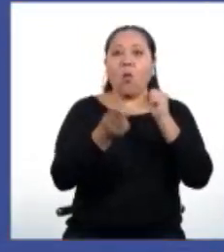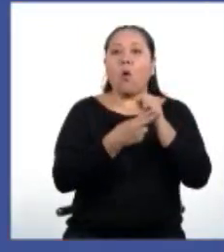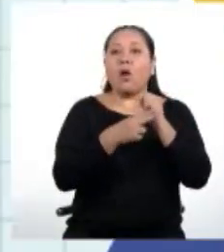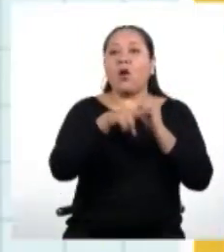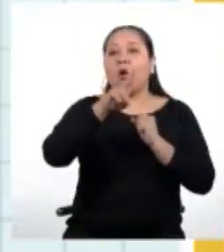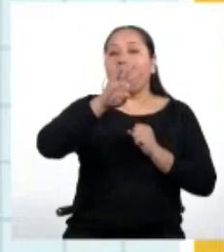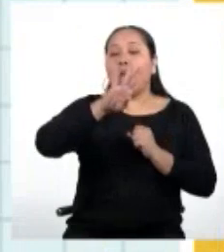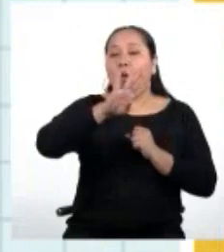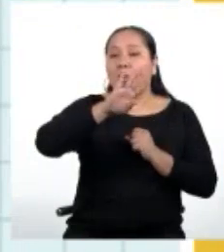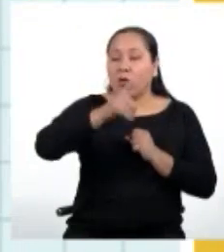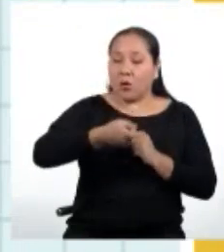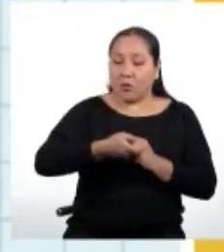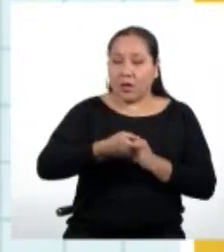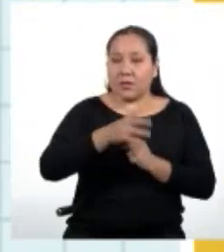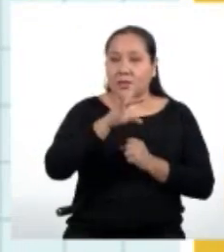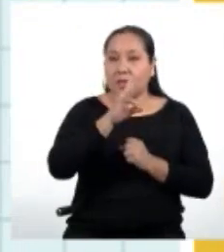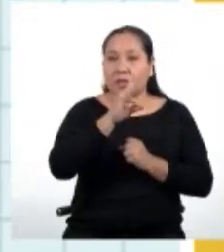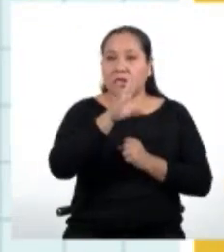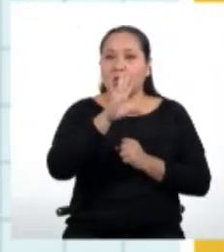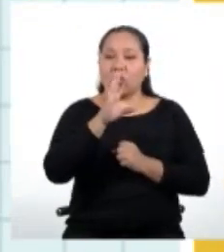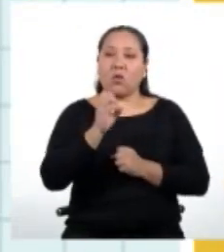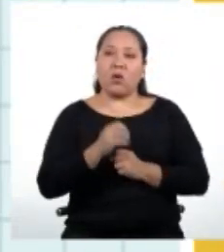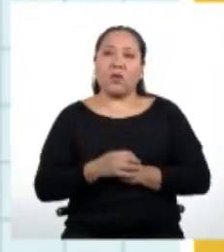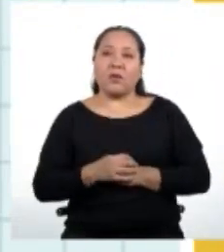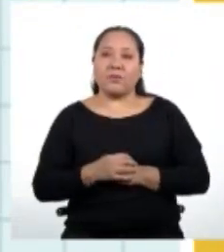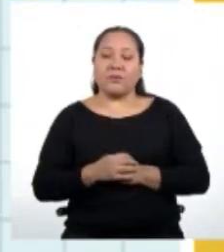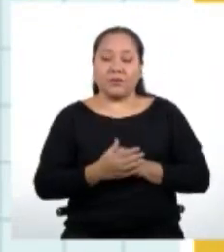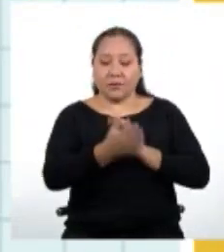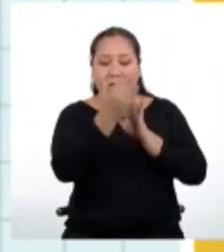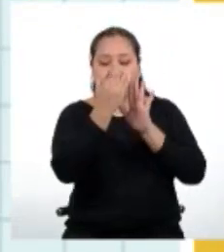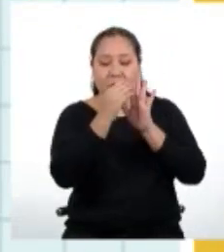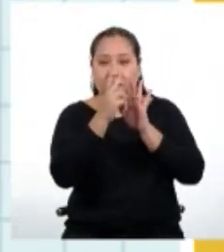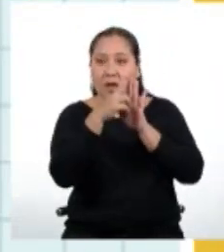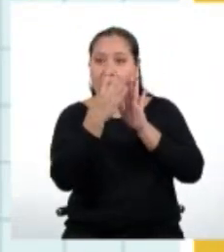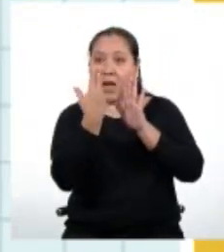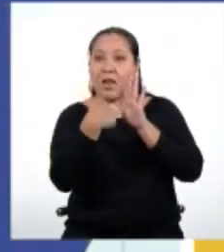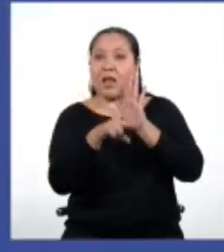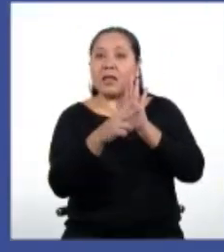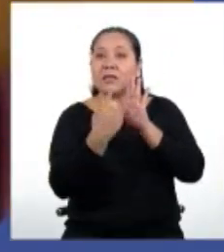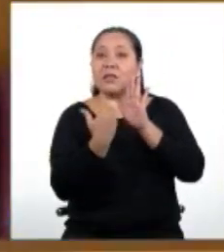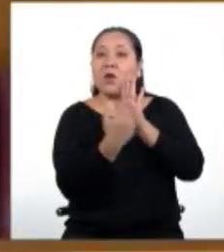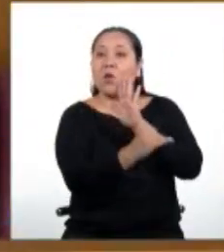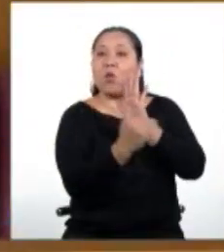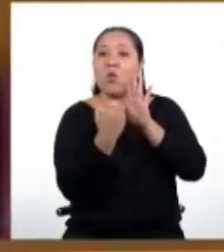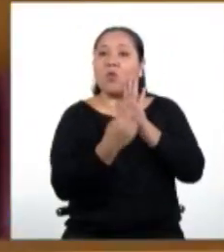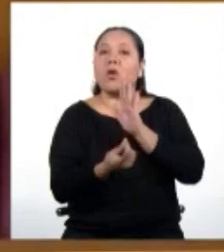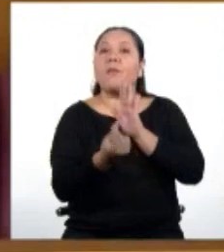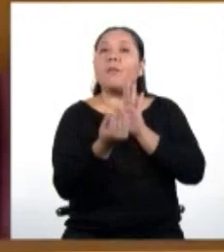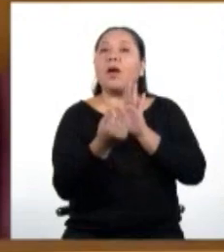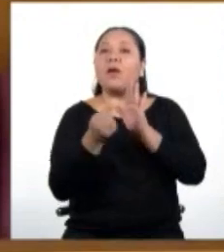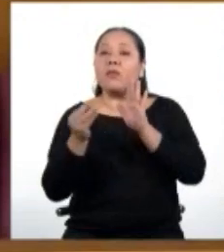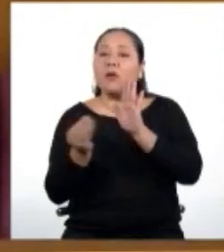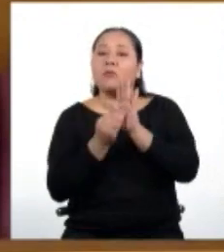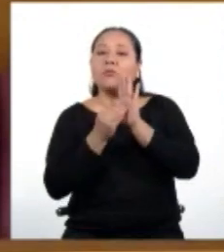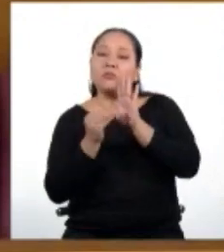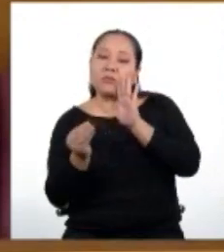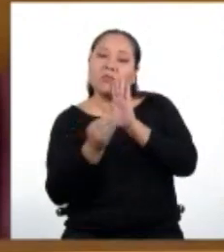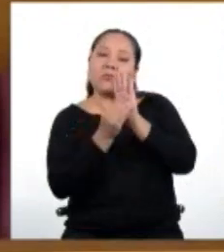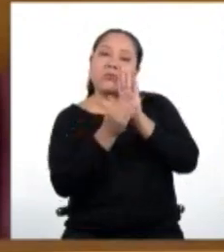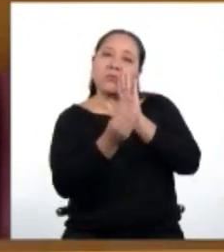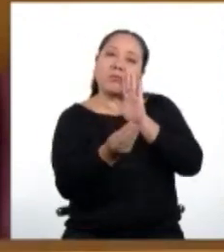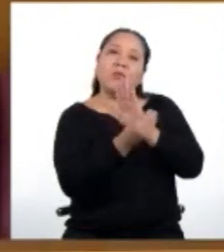En la segunda fila registraremos la cantidad de soles que Hugo ahorrará cada mes.